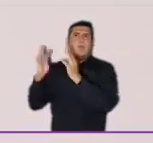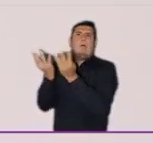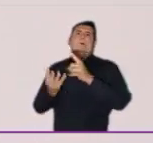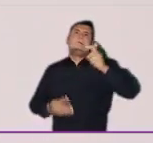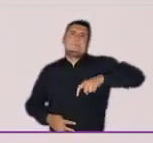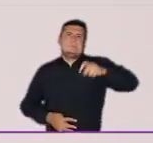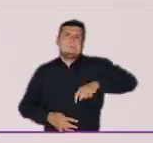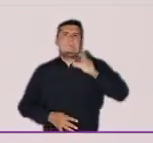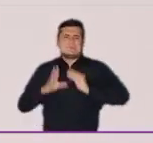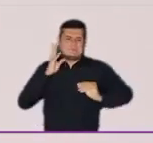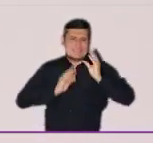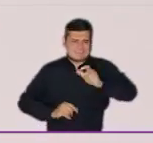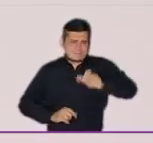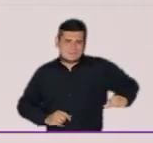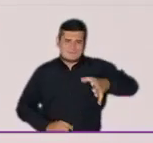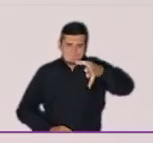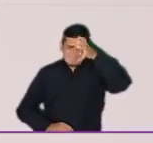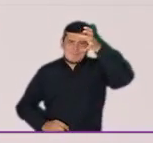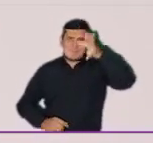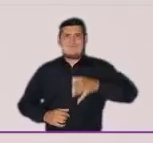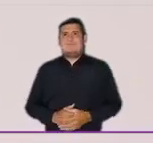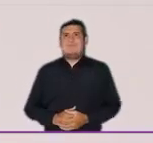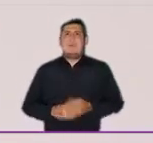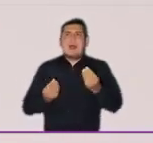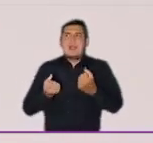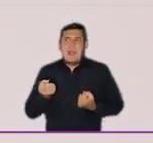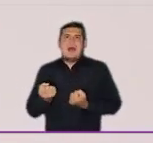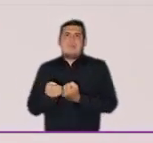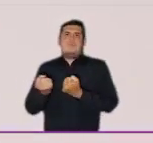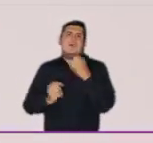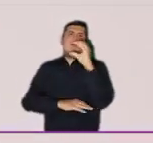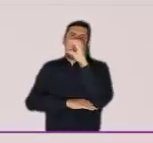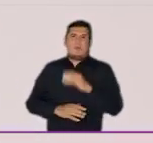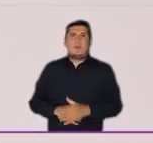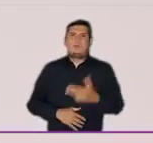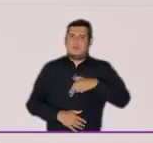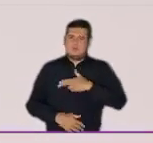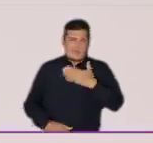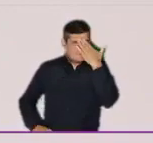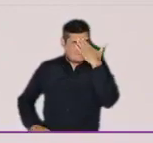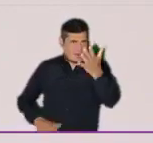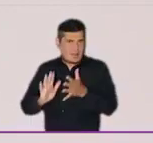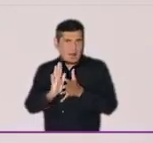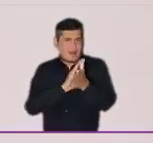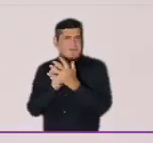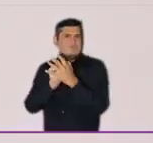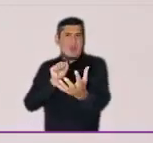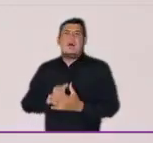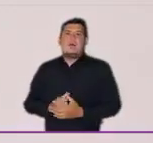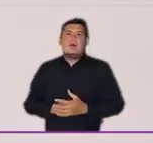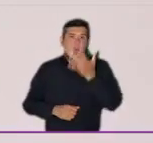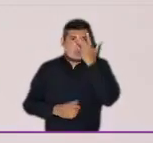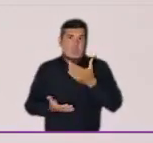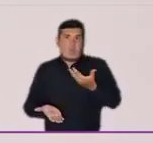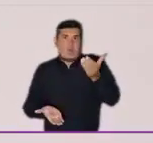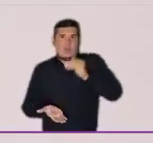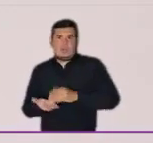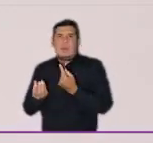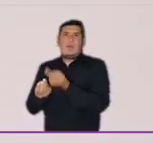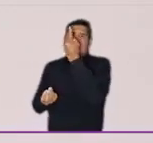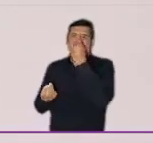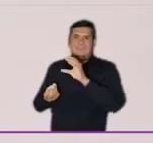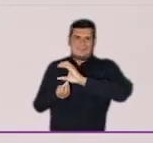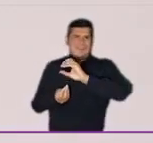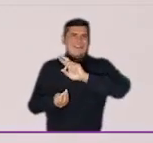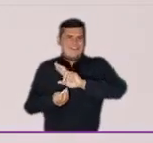rumbo de nuestro país. Ahora hablemos de frente, muchos me han preguntado por qué vuelvo a la política por Cambio Radical. Claro que entiendo las críticas